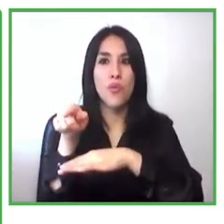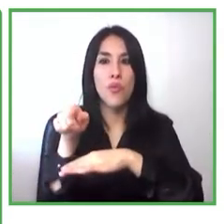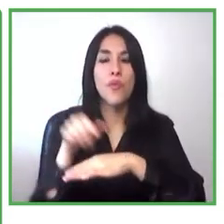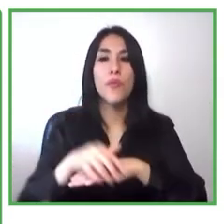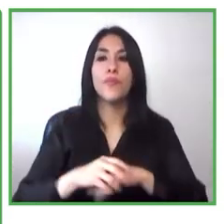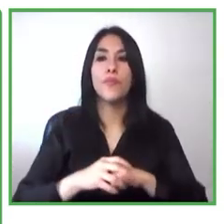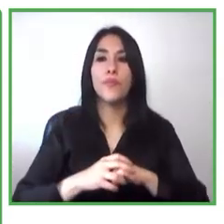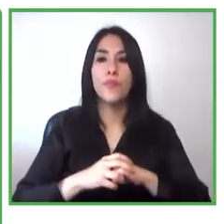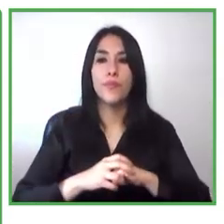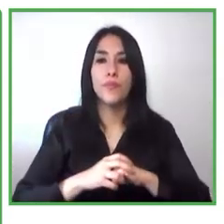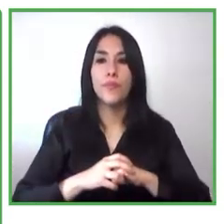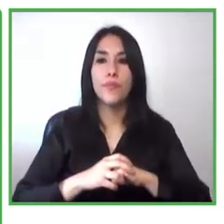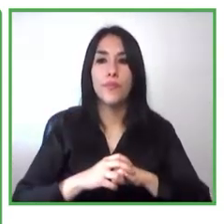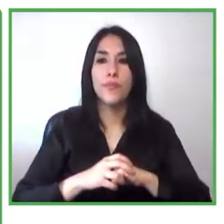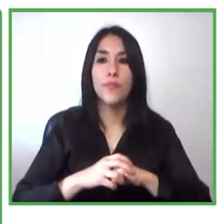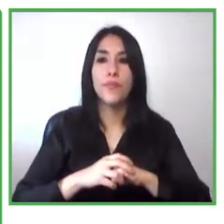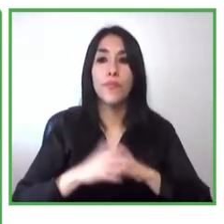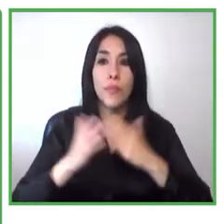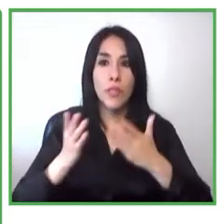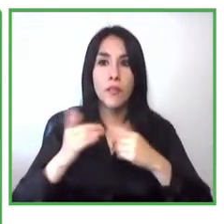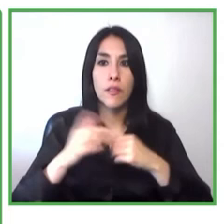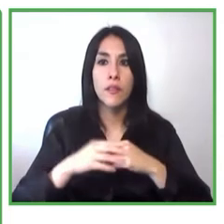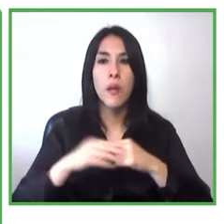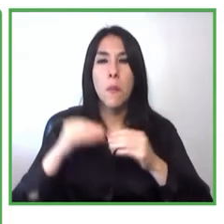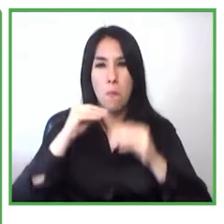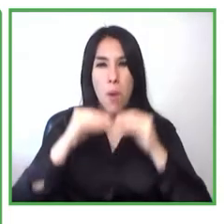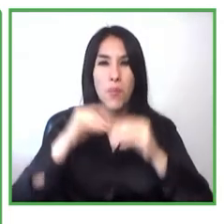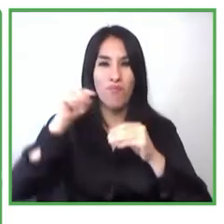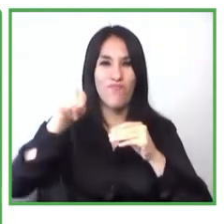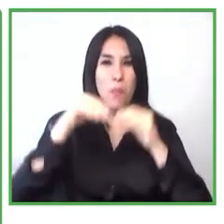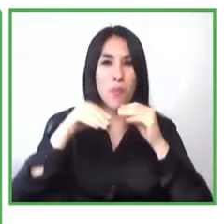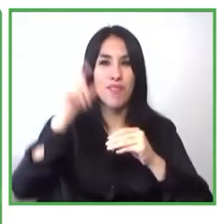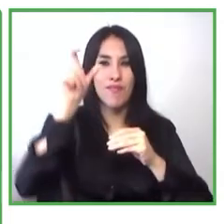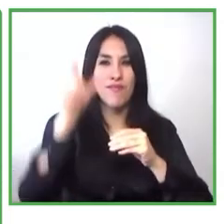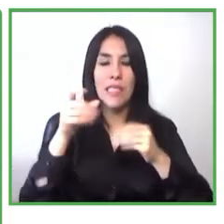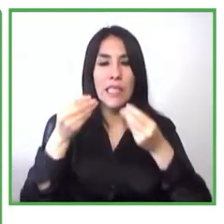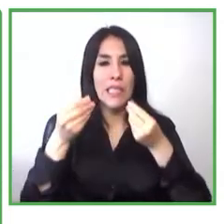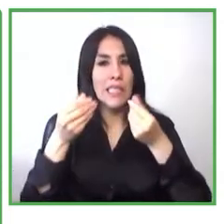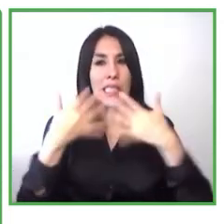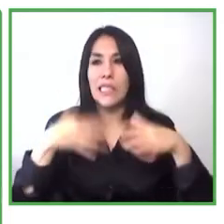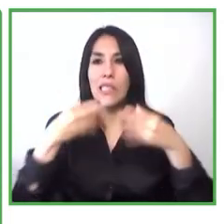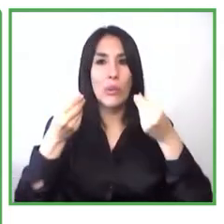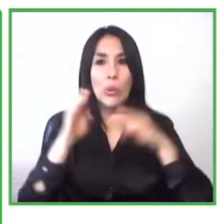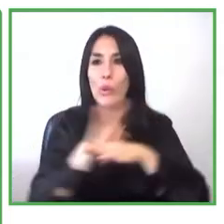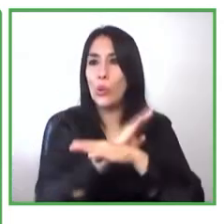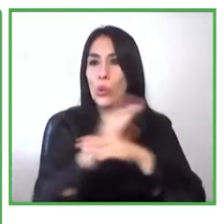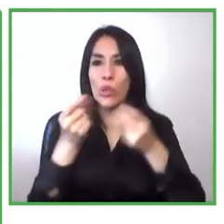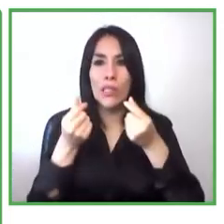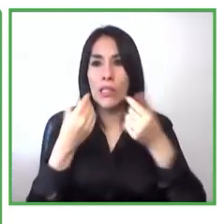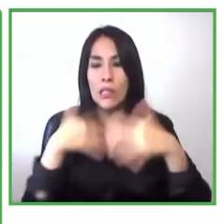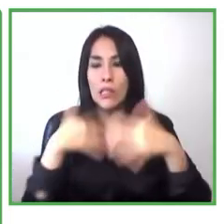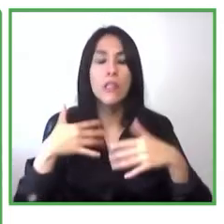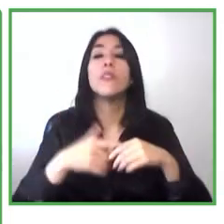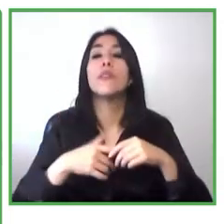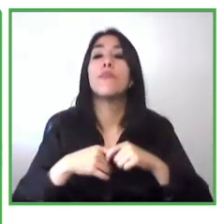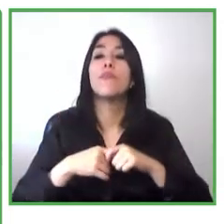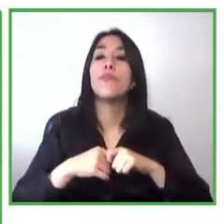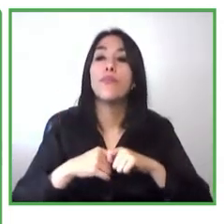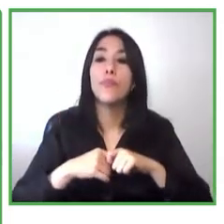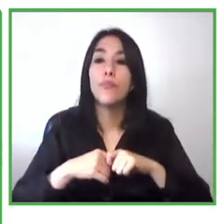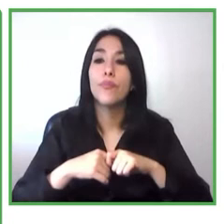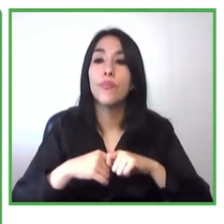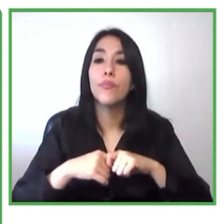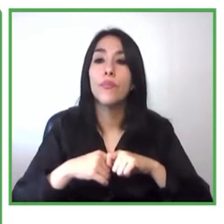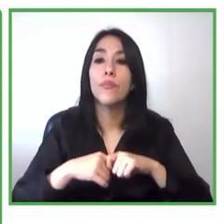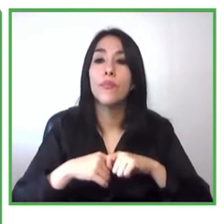son problemas que estamos tratando de responder pero específicamente la organización que